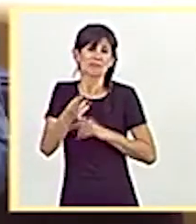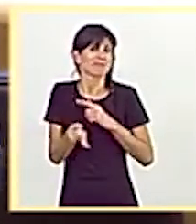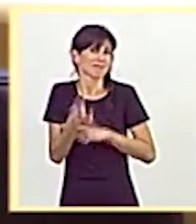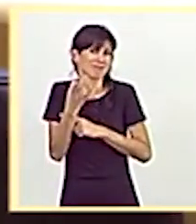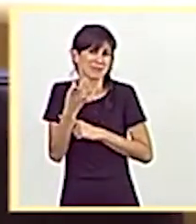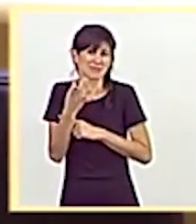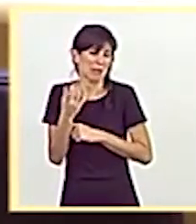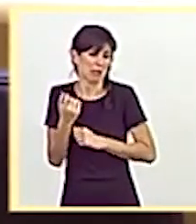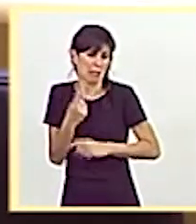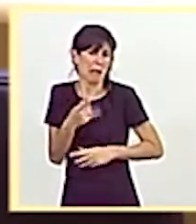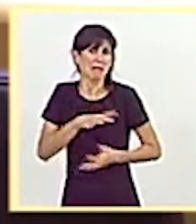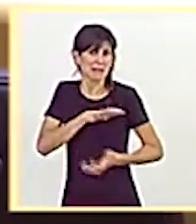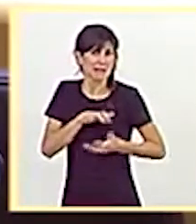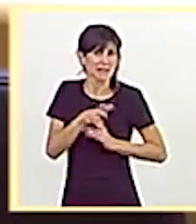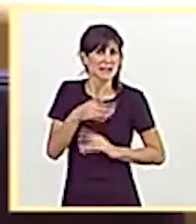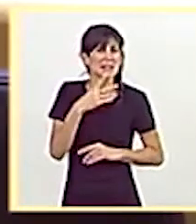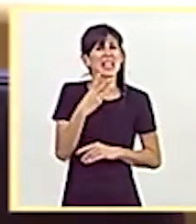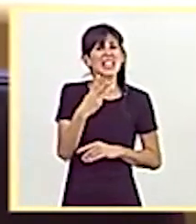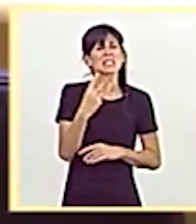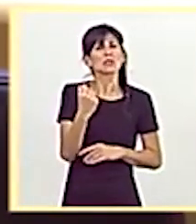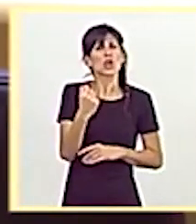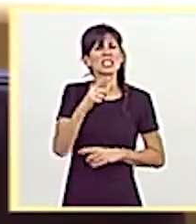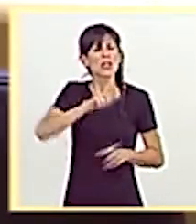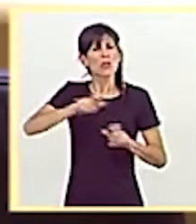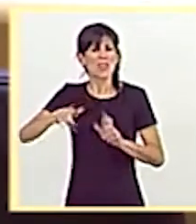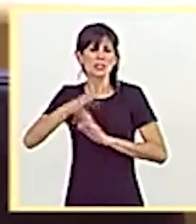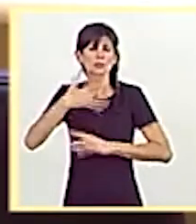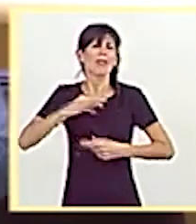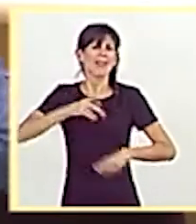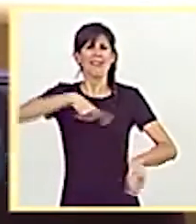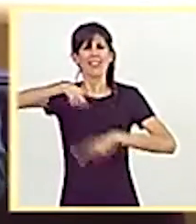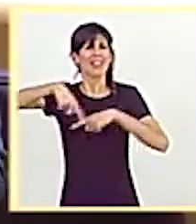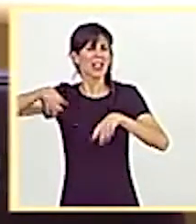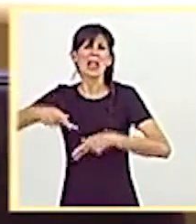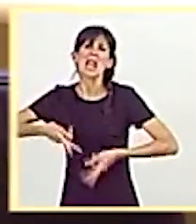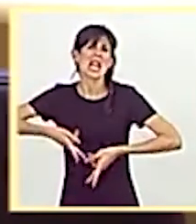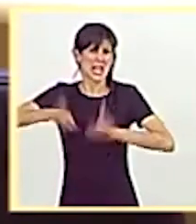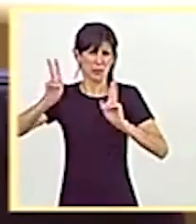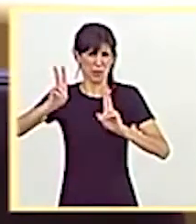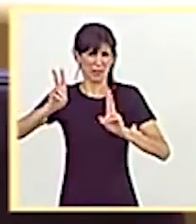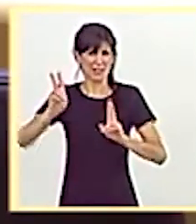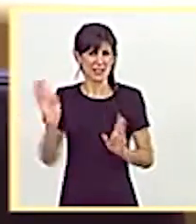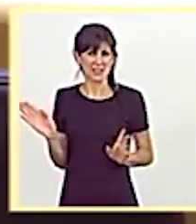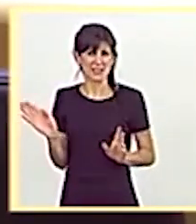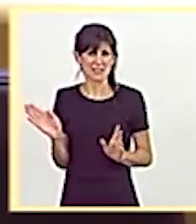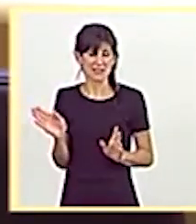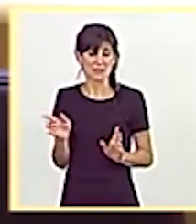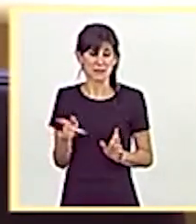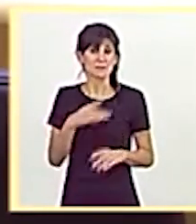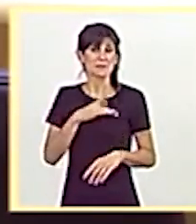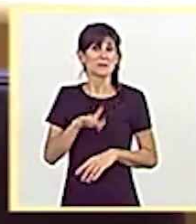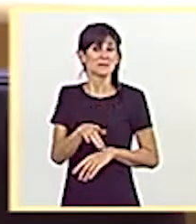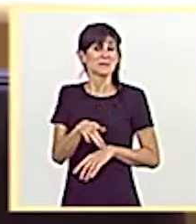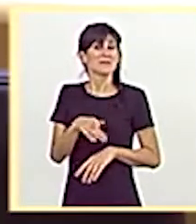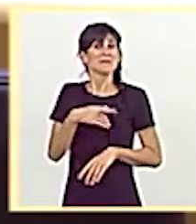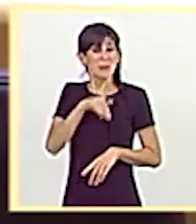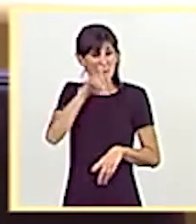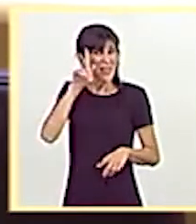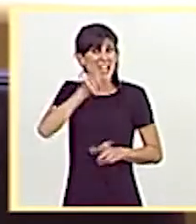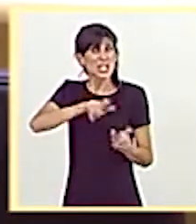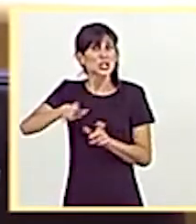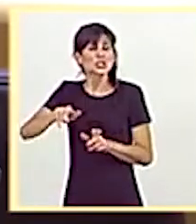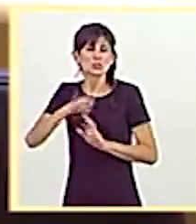ciudad de Madrid, permitiendo que más de tres millones de ciudadanos se puedan mover libremente por toda la ciudad. Señor ministro, los madrileños